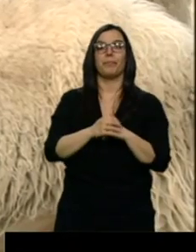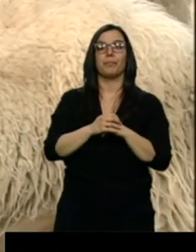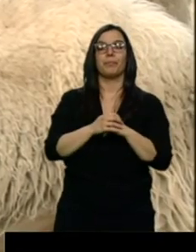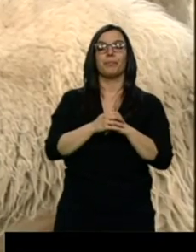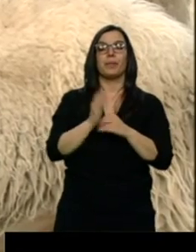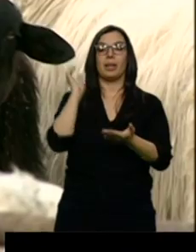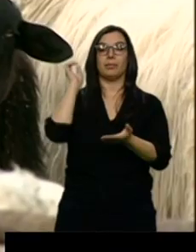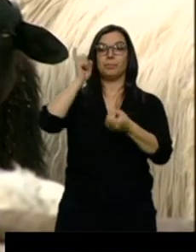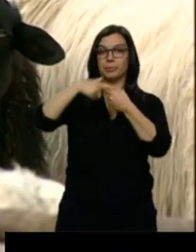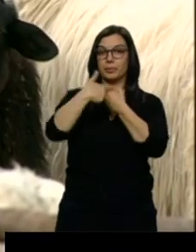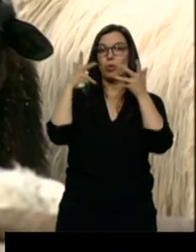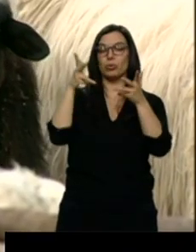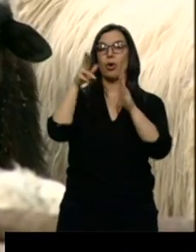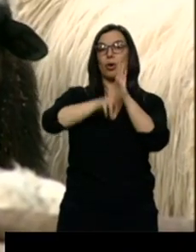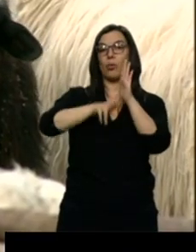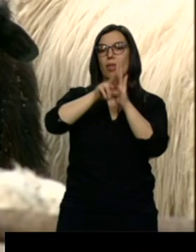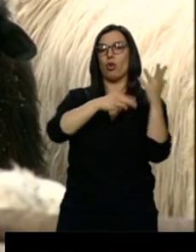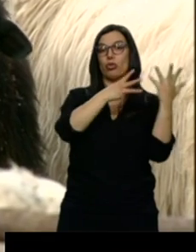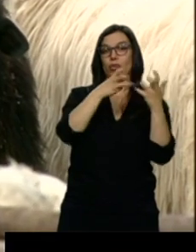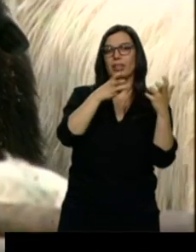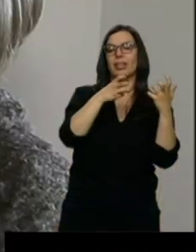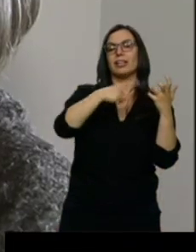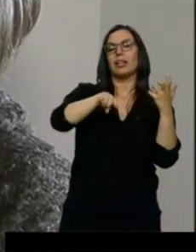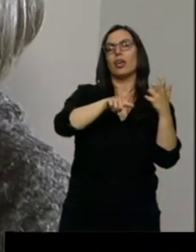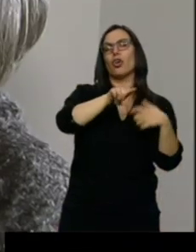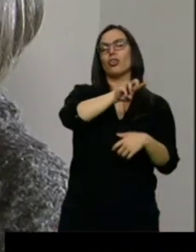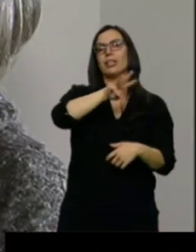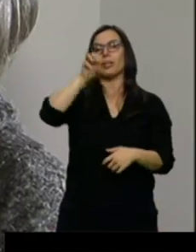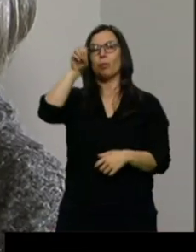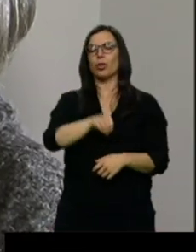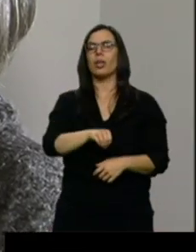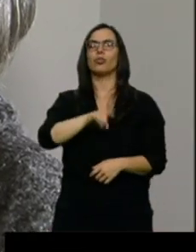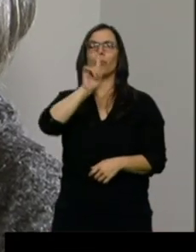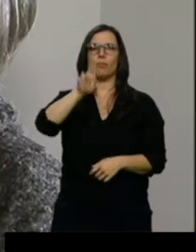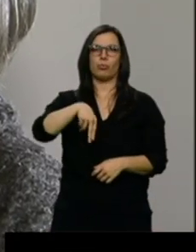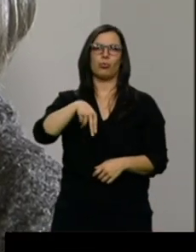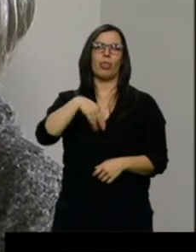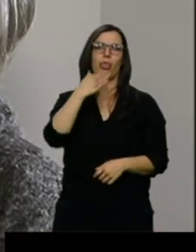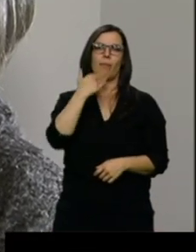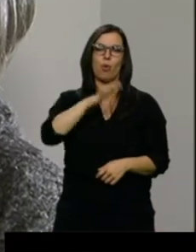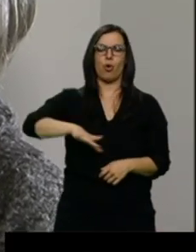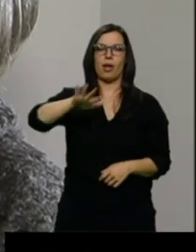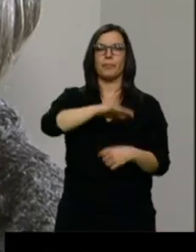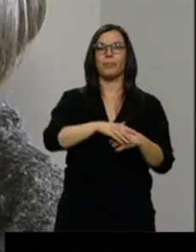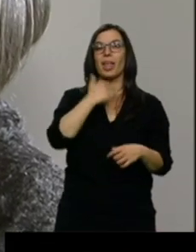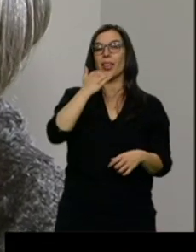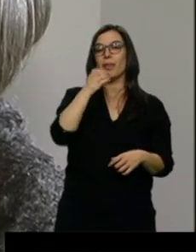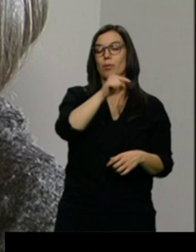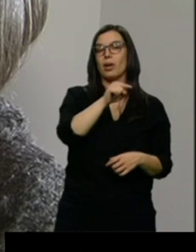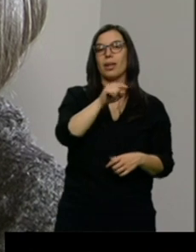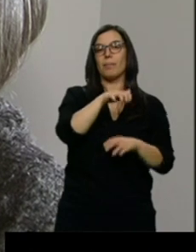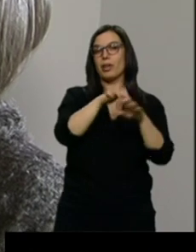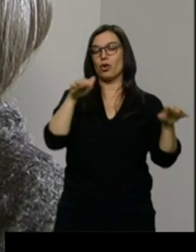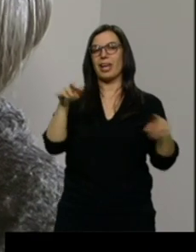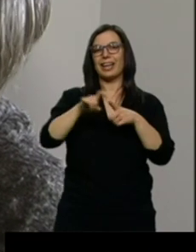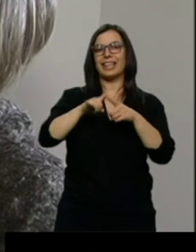Consejo Regulador, un tercio pertenecen a Zamora. En la zona de Zamora son casi todas, la mayor parte de ellas son de raza castellana